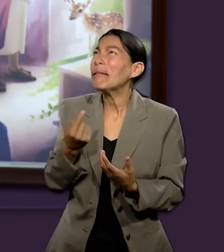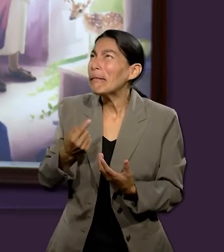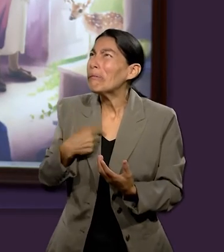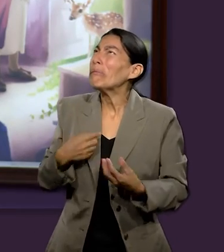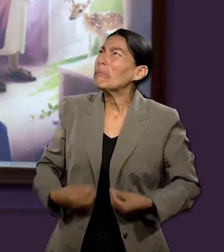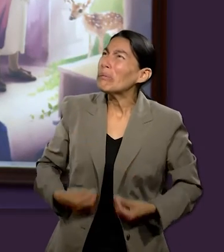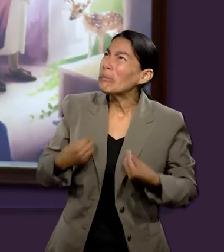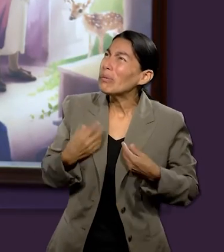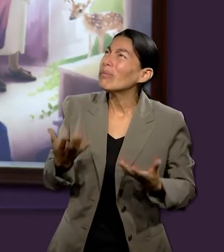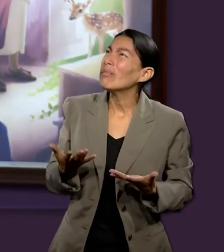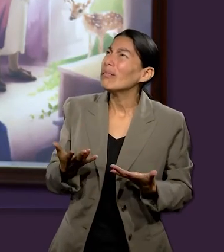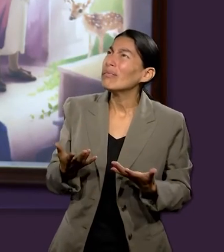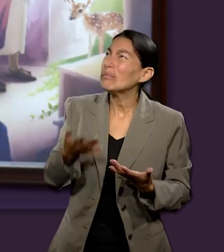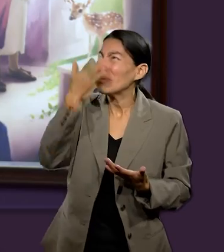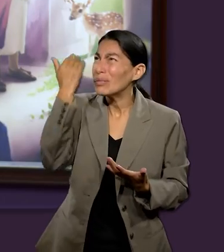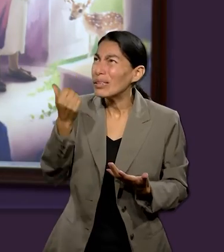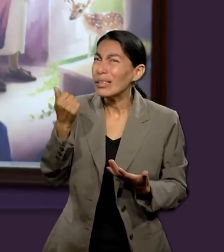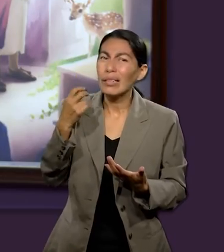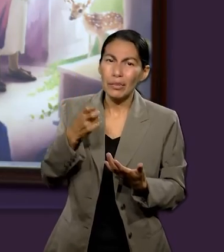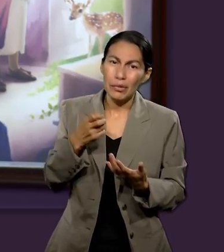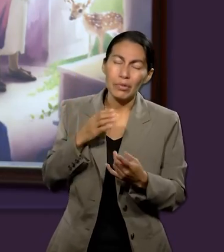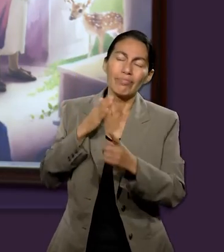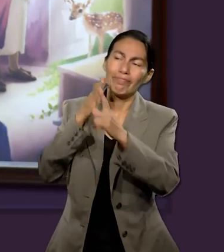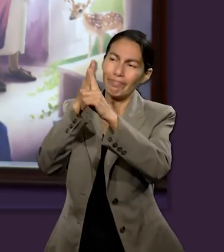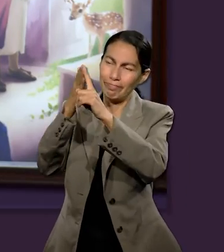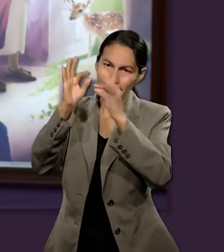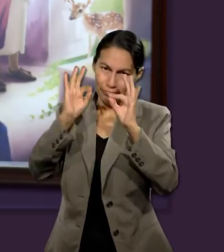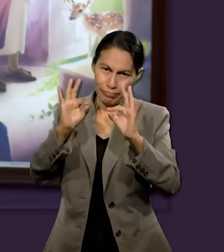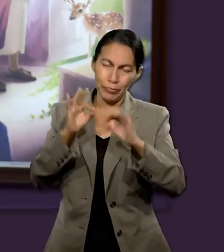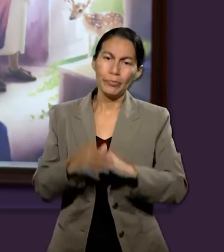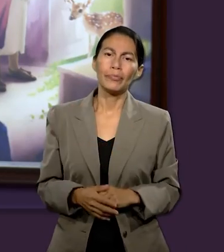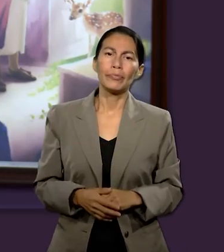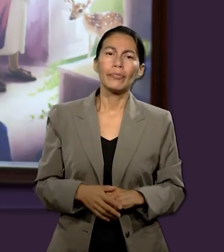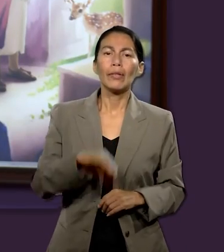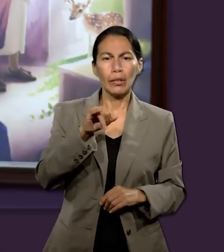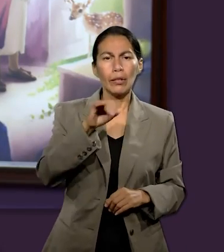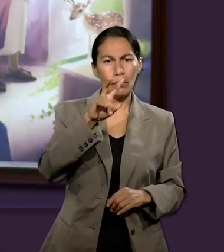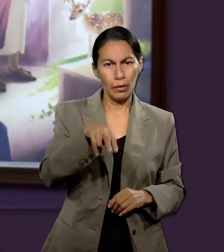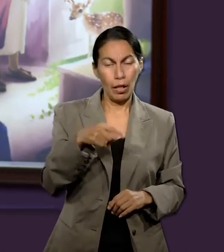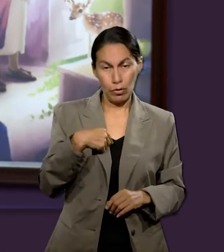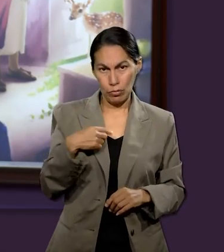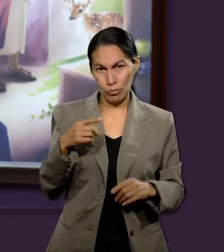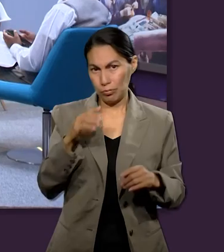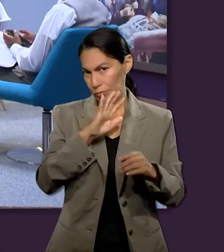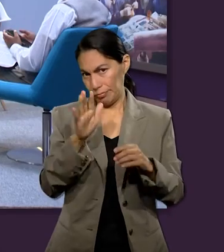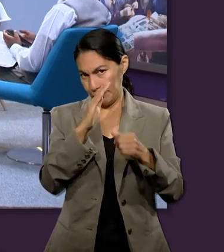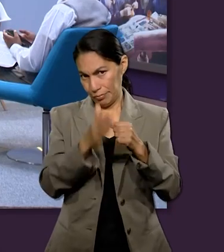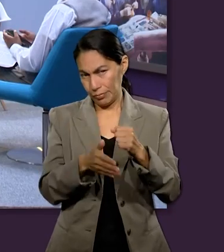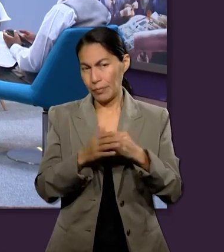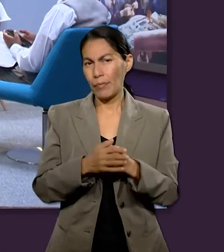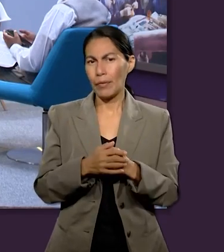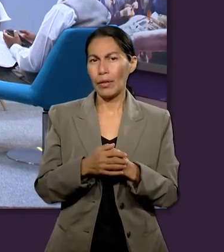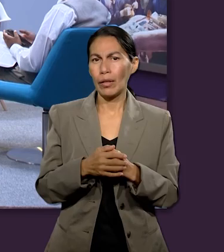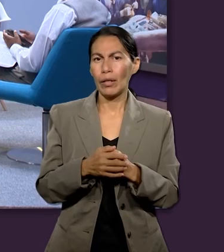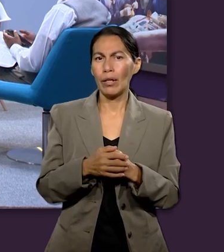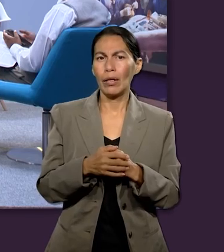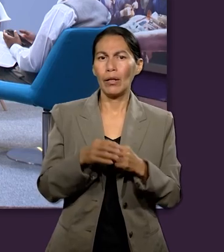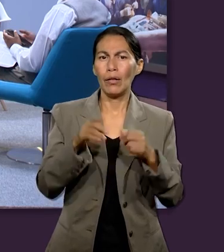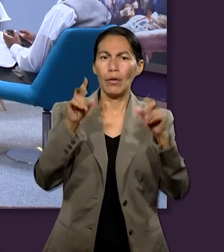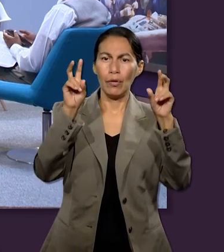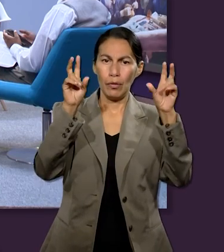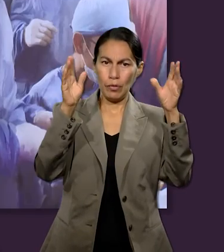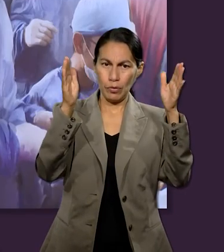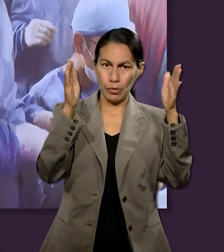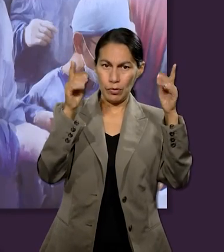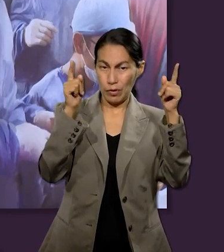y saber porque si no tenemos claro el para qué nunca vamos a llegar si yo concluyo y le digo también a los